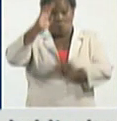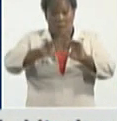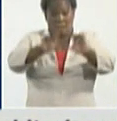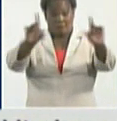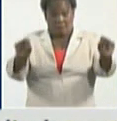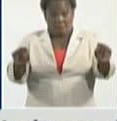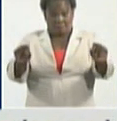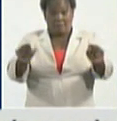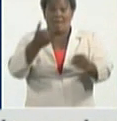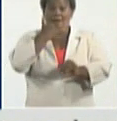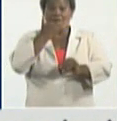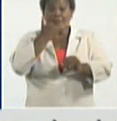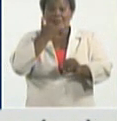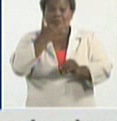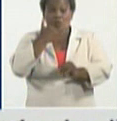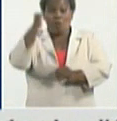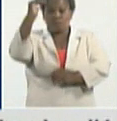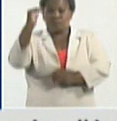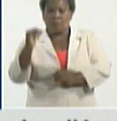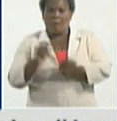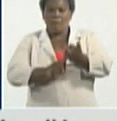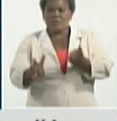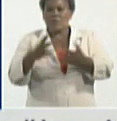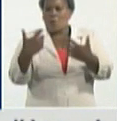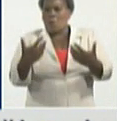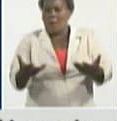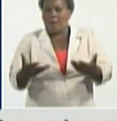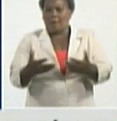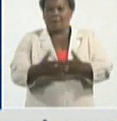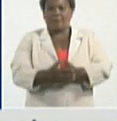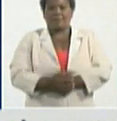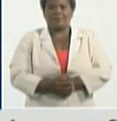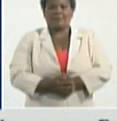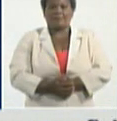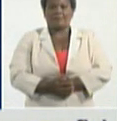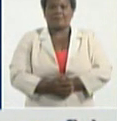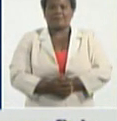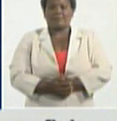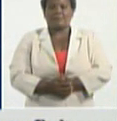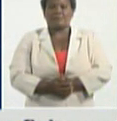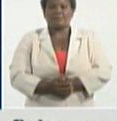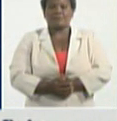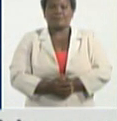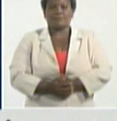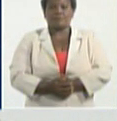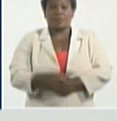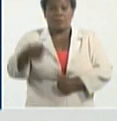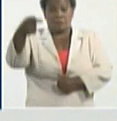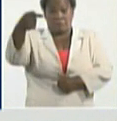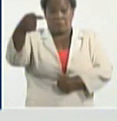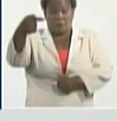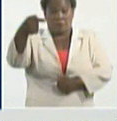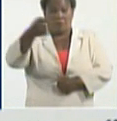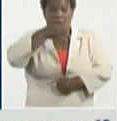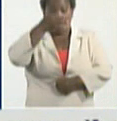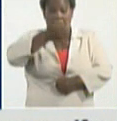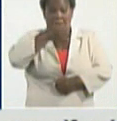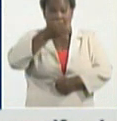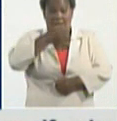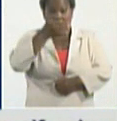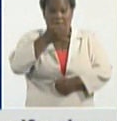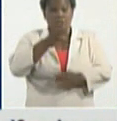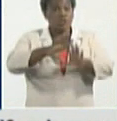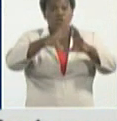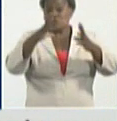las tasas más elevadas, en el día de ayer, podemos decir primero, que todas las tasas, se